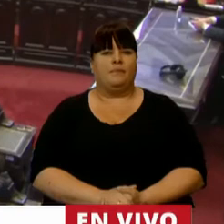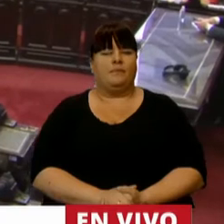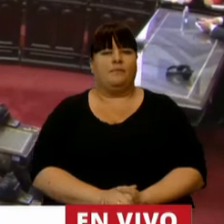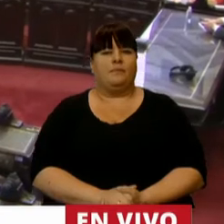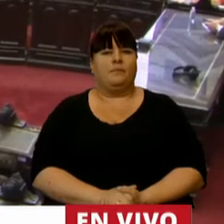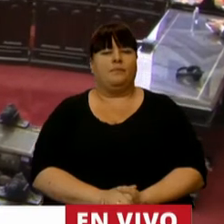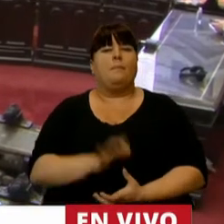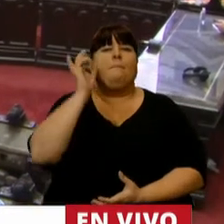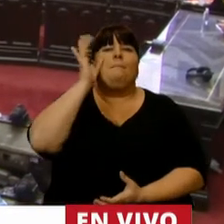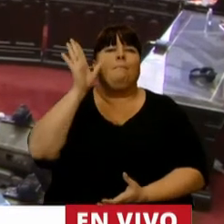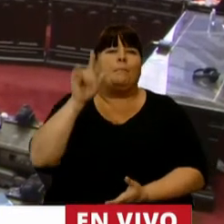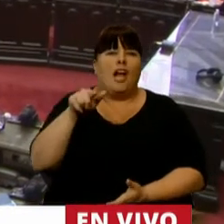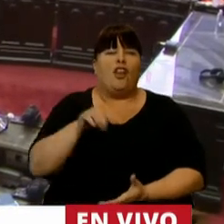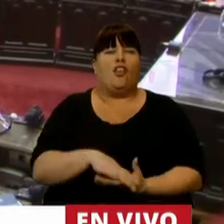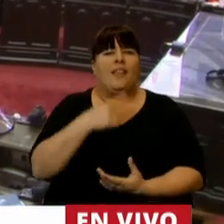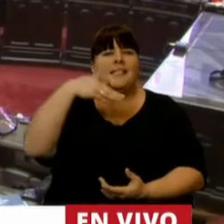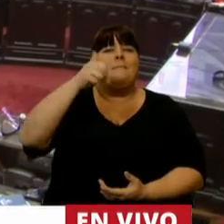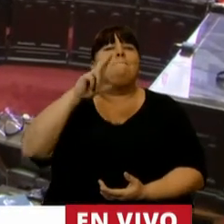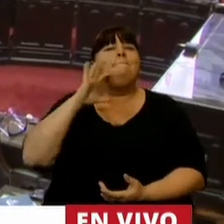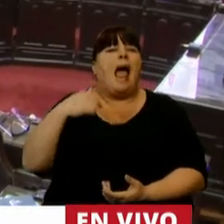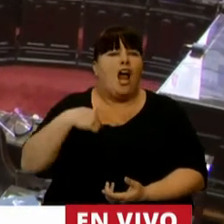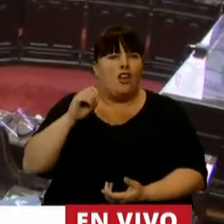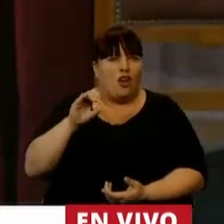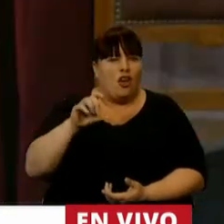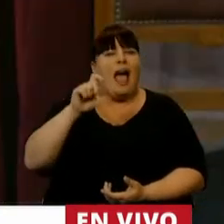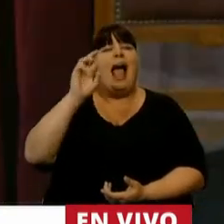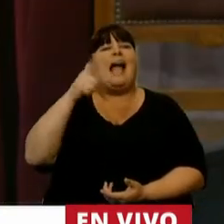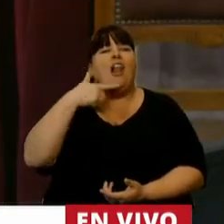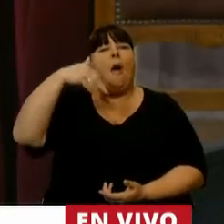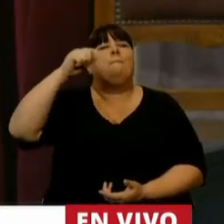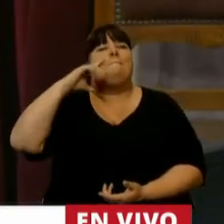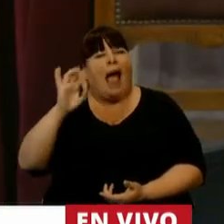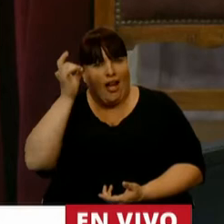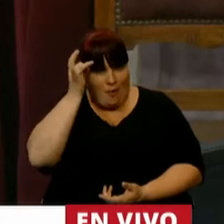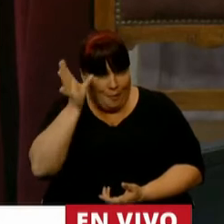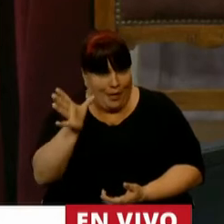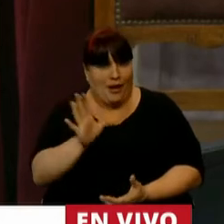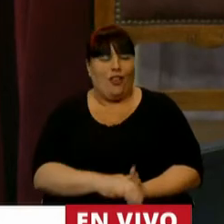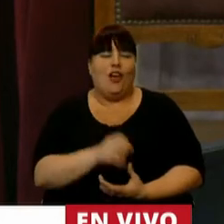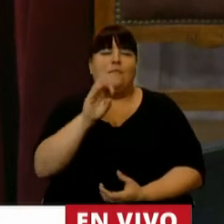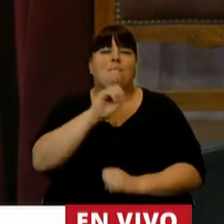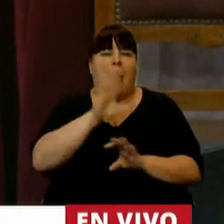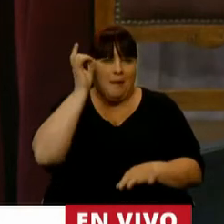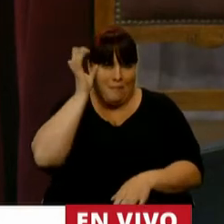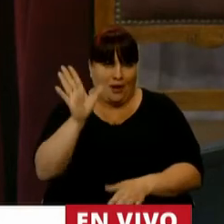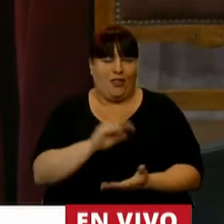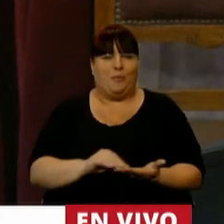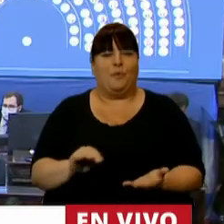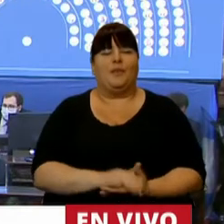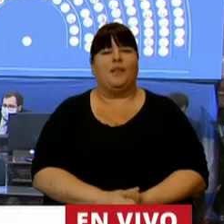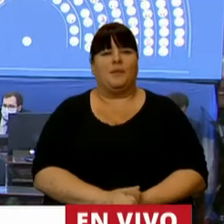Carlos Mario, entiendo que ha querido decir, presidente. Carlos Mario, perdón, perdón, diputado.